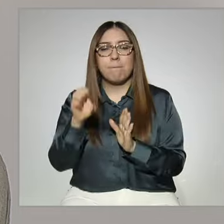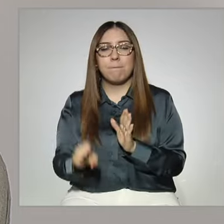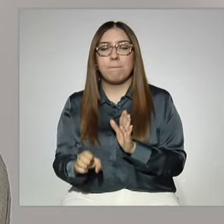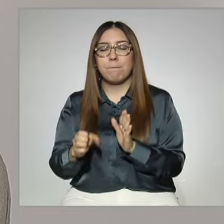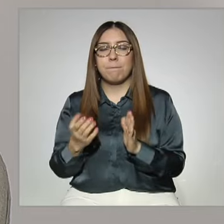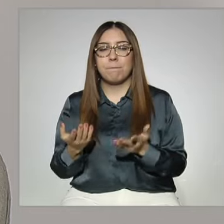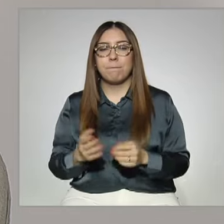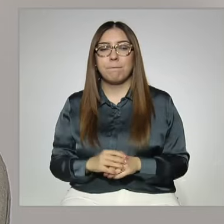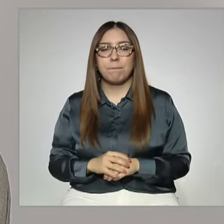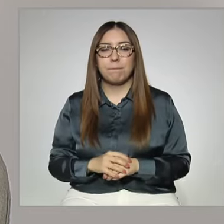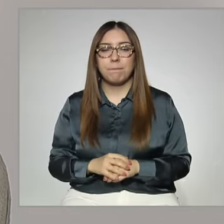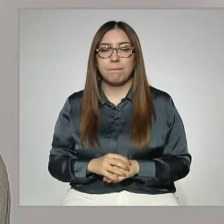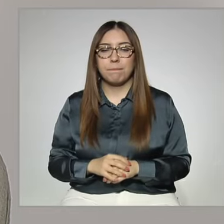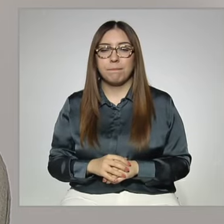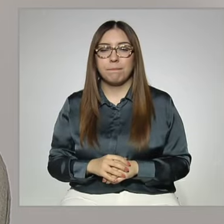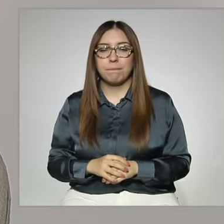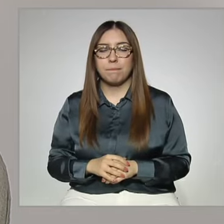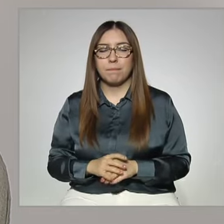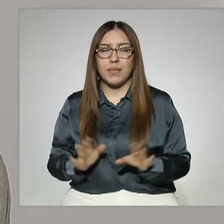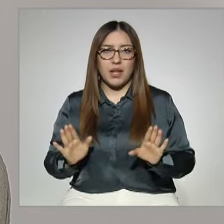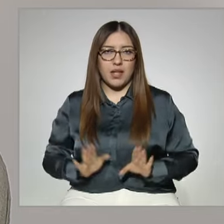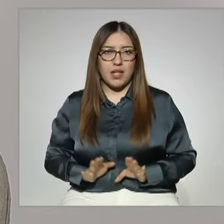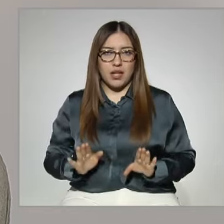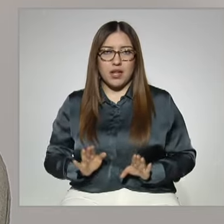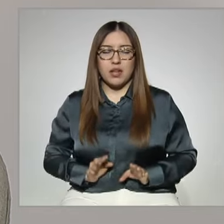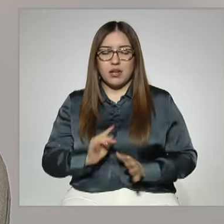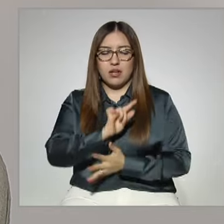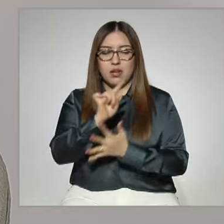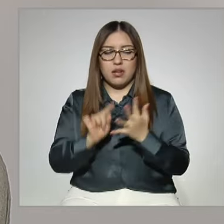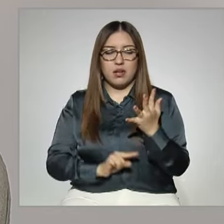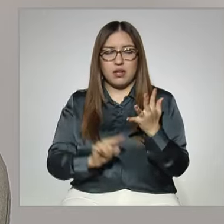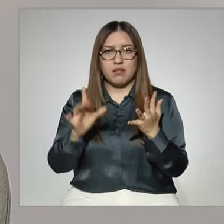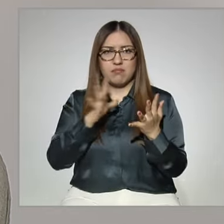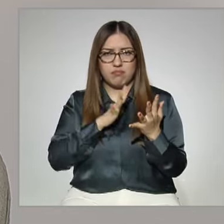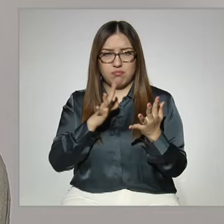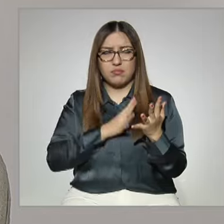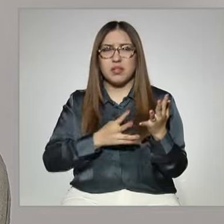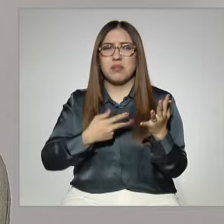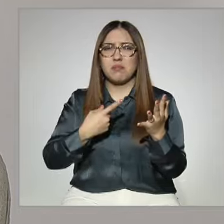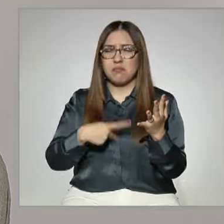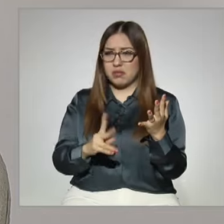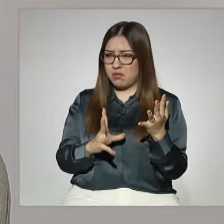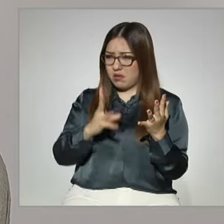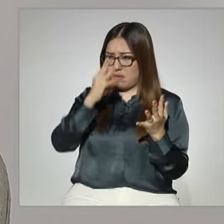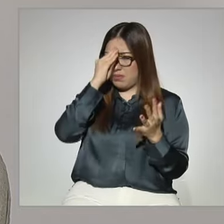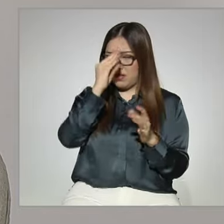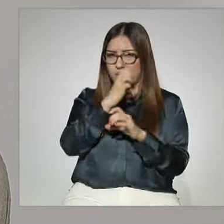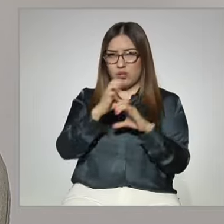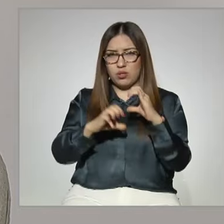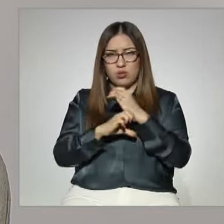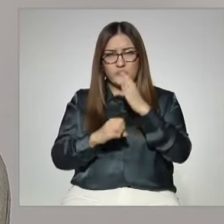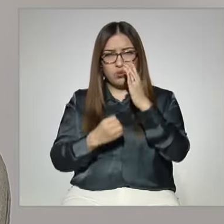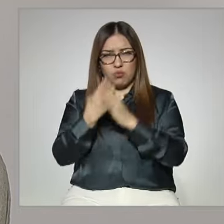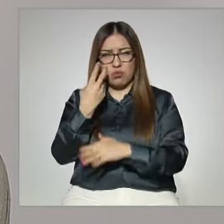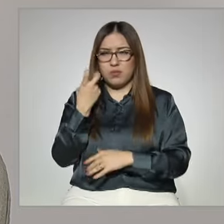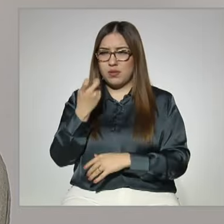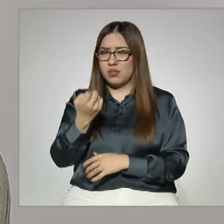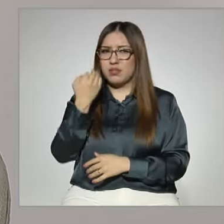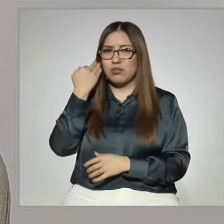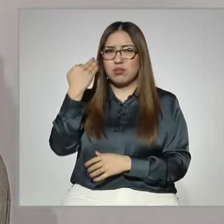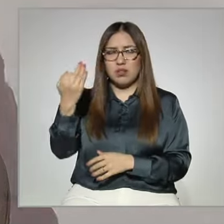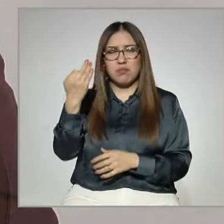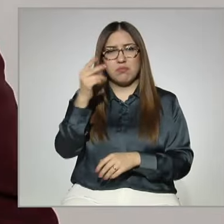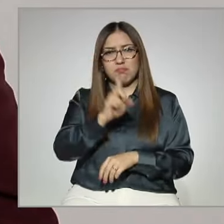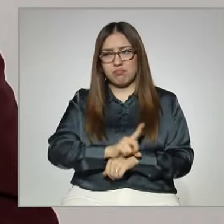formación que tenga estas características, digamos, formales, pero adquirir conocimientos es algo que hacemos todo el tiempo. O las personas